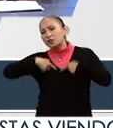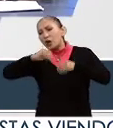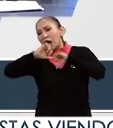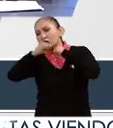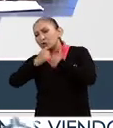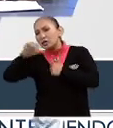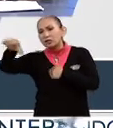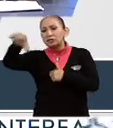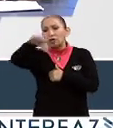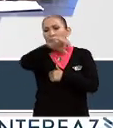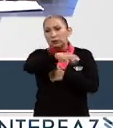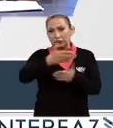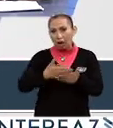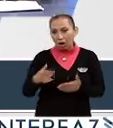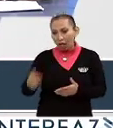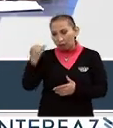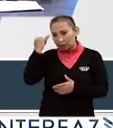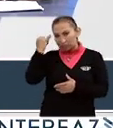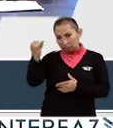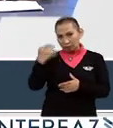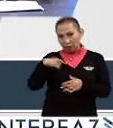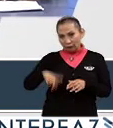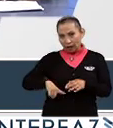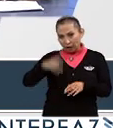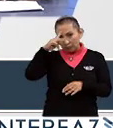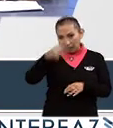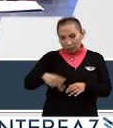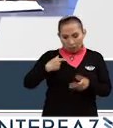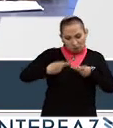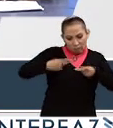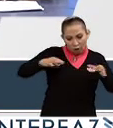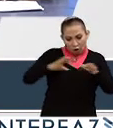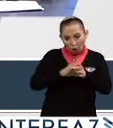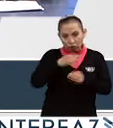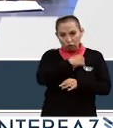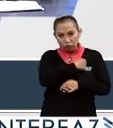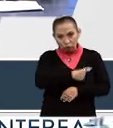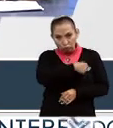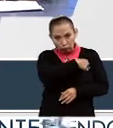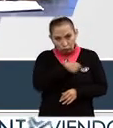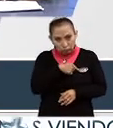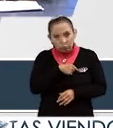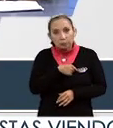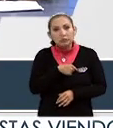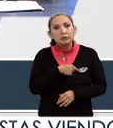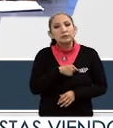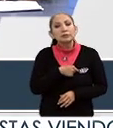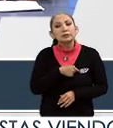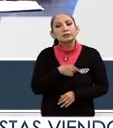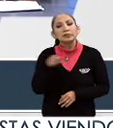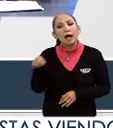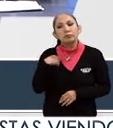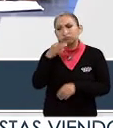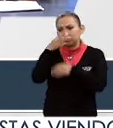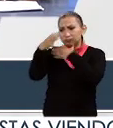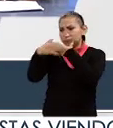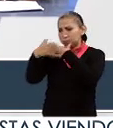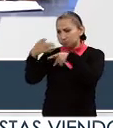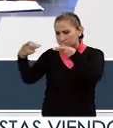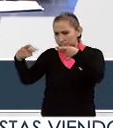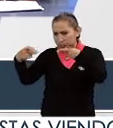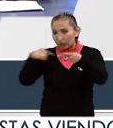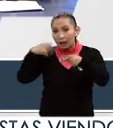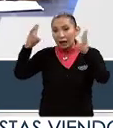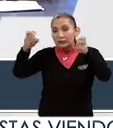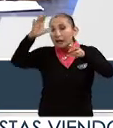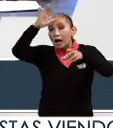o ahora esta iniciativa que el gobierno de México con el de Suiza co-convocan o co-organizan,